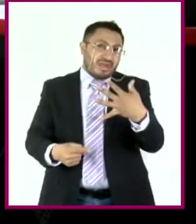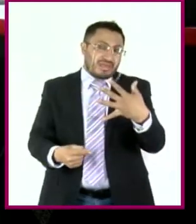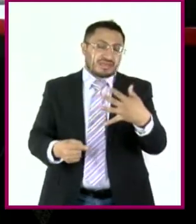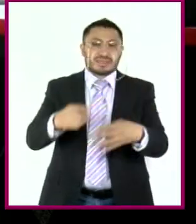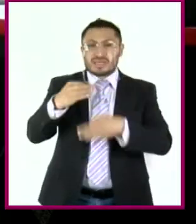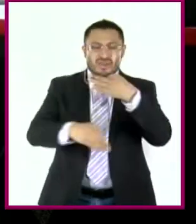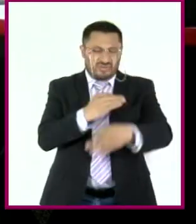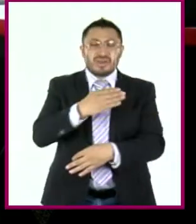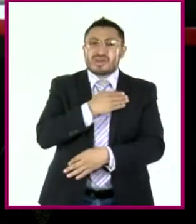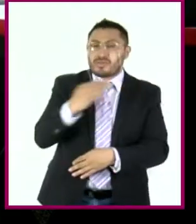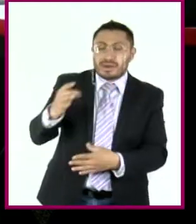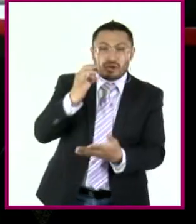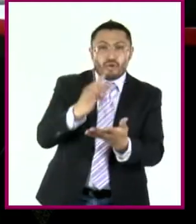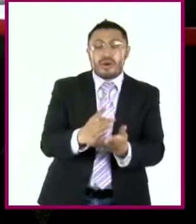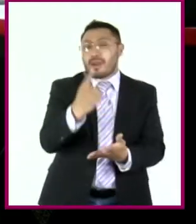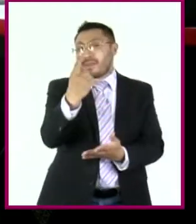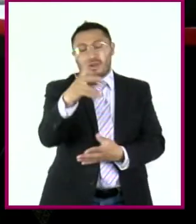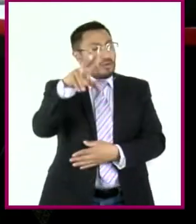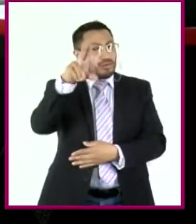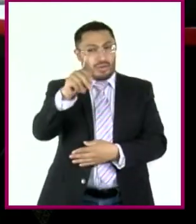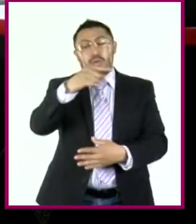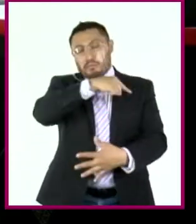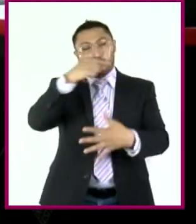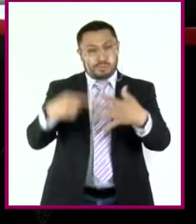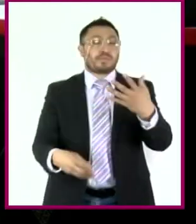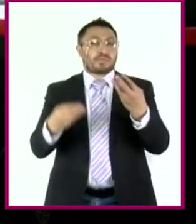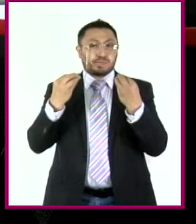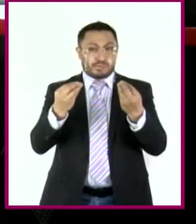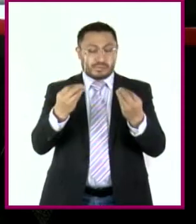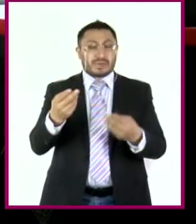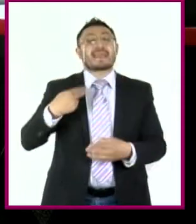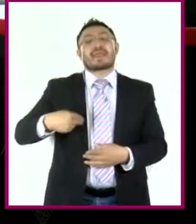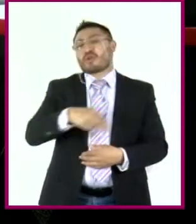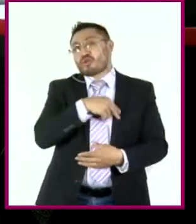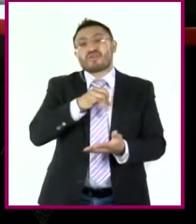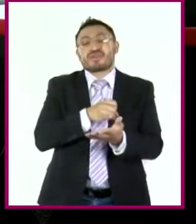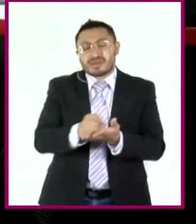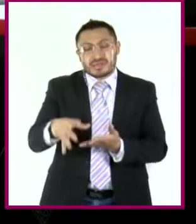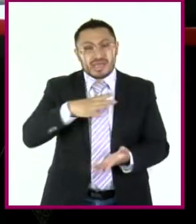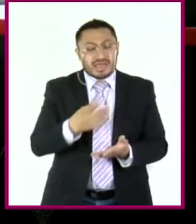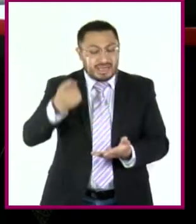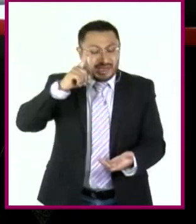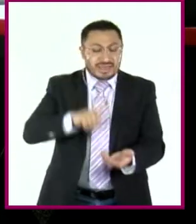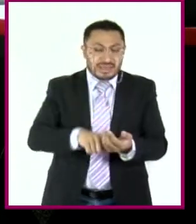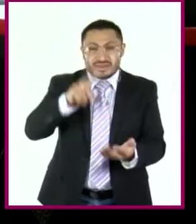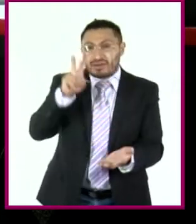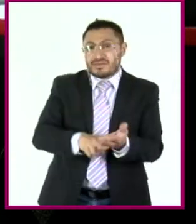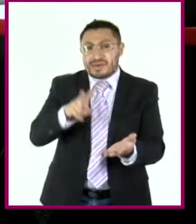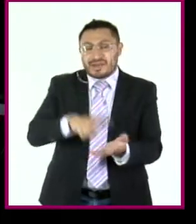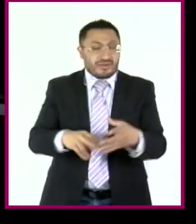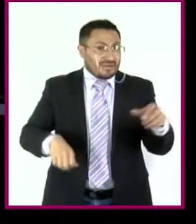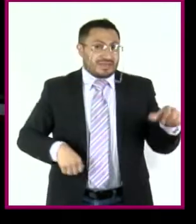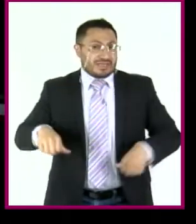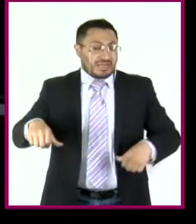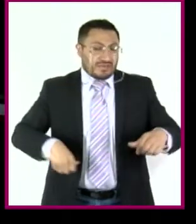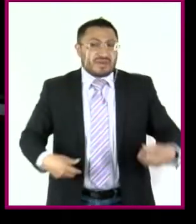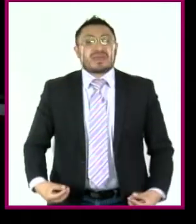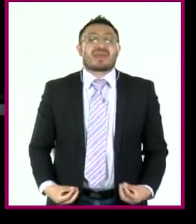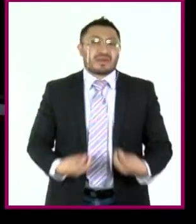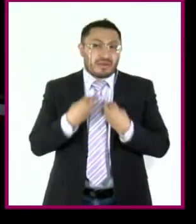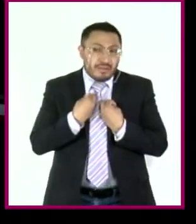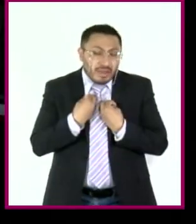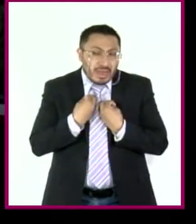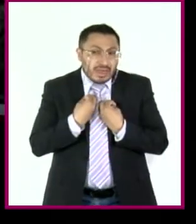Nosotros, por medio de decisiones, dotamos de valor a nuestras acciones y a nuestra vida. En